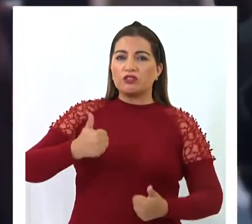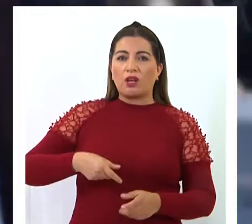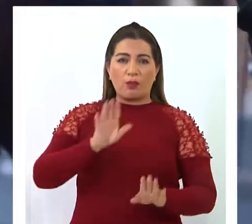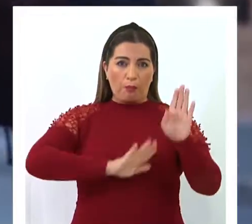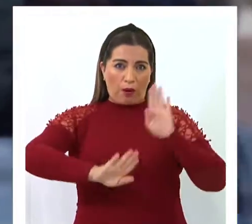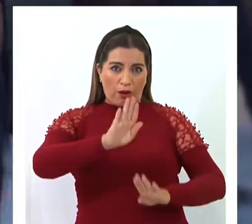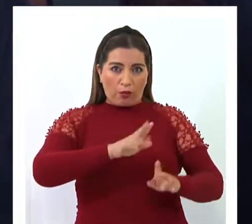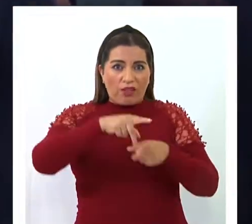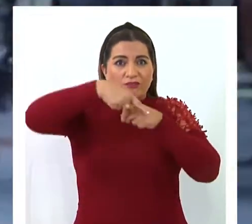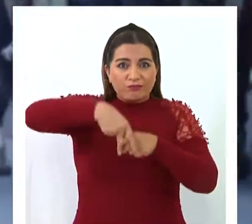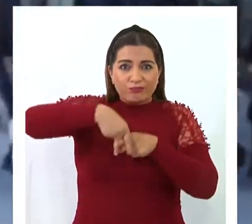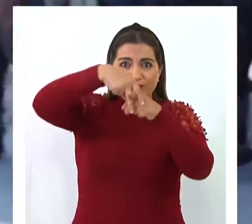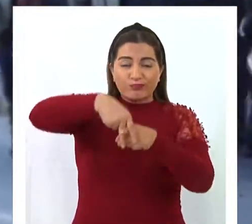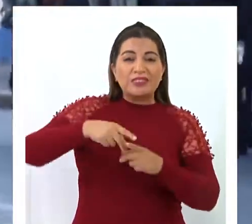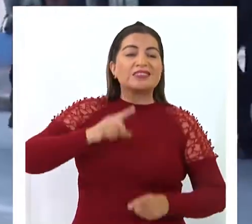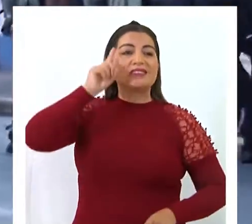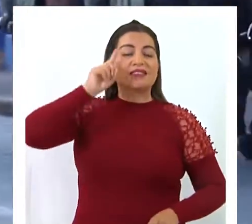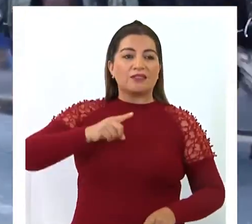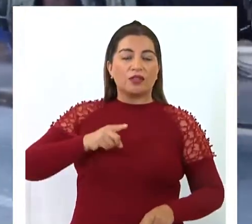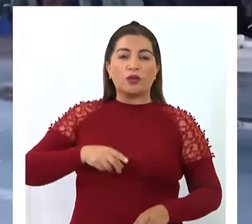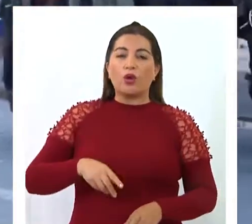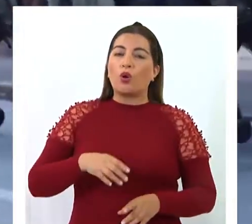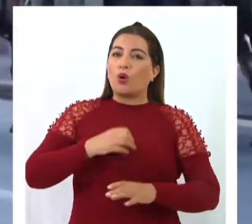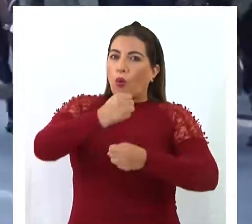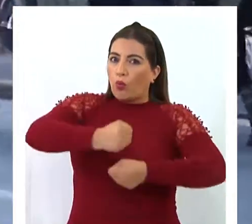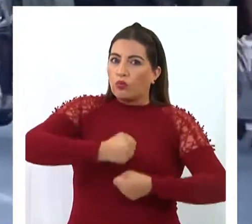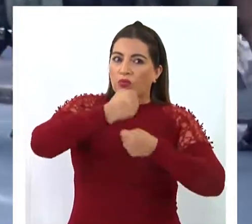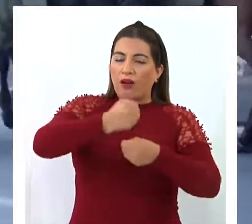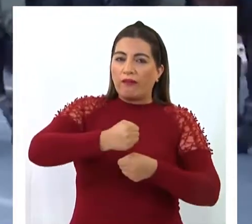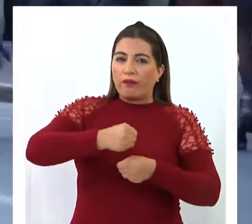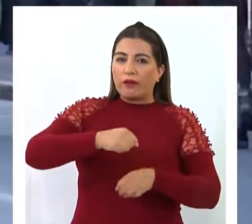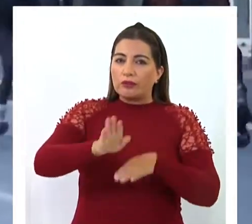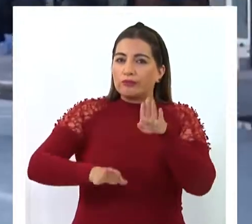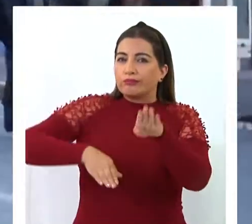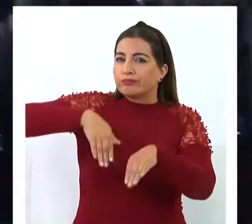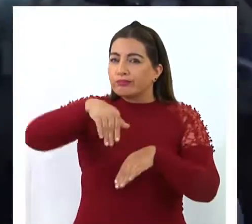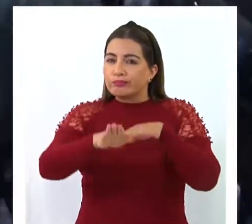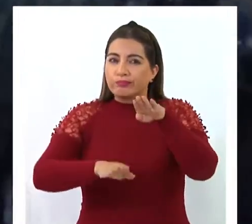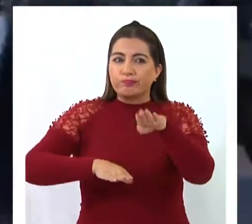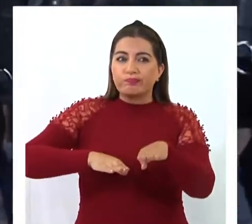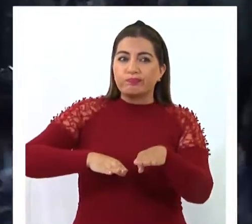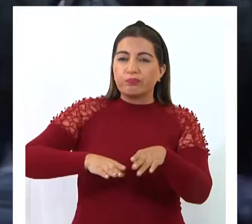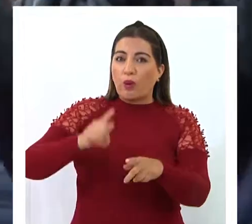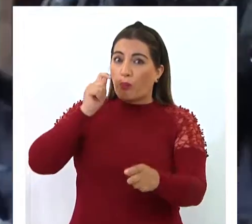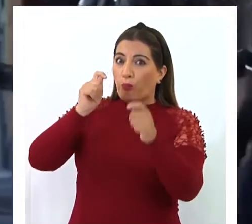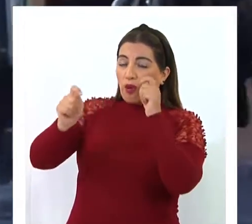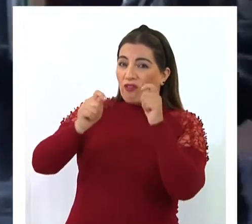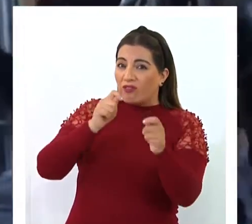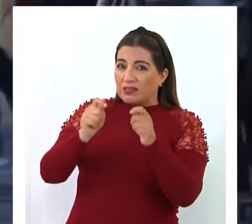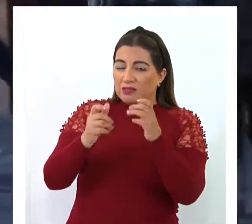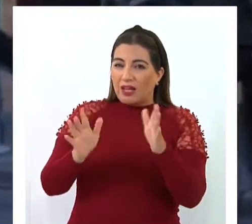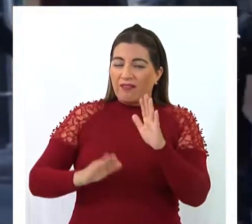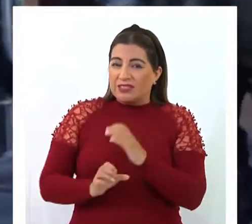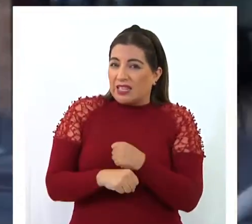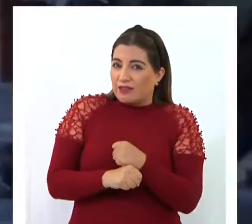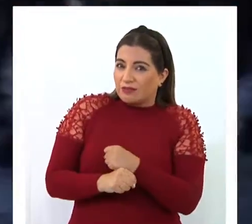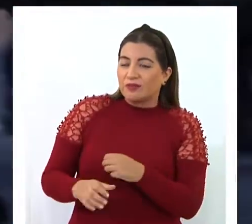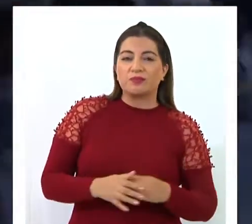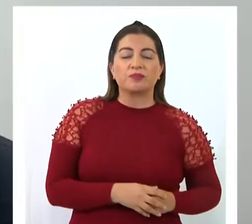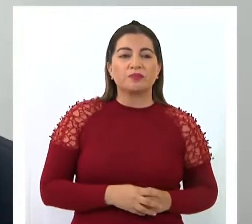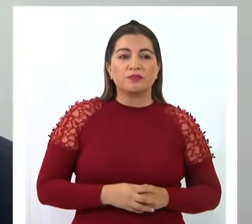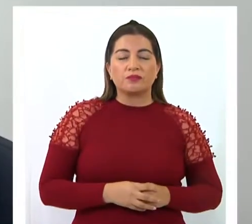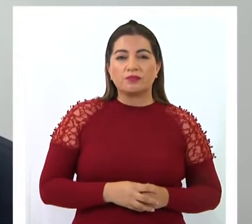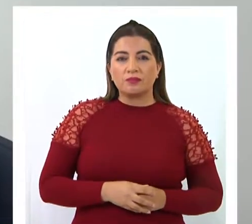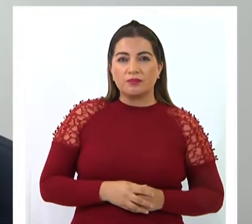para el cuidado, entendiéndose que el que un caballo circule por lugares con mucho tráfico podría provocar algún estrés. Hoy en